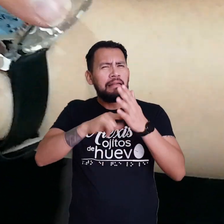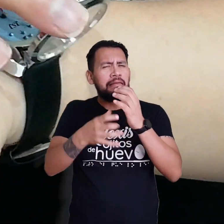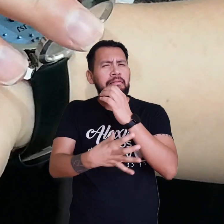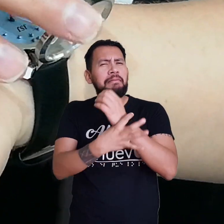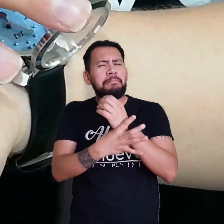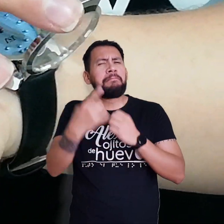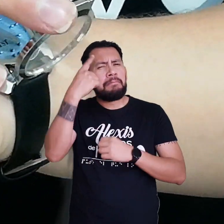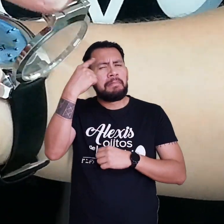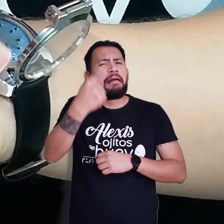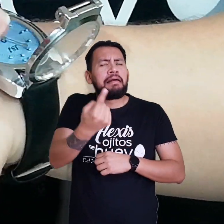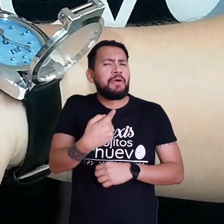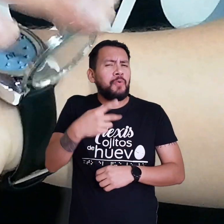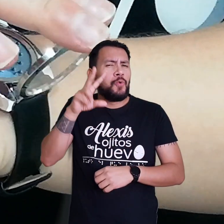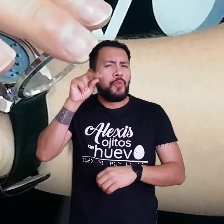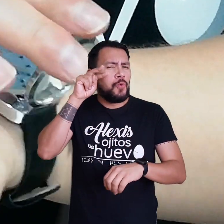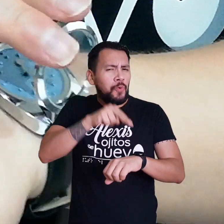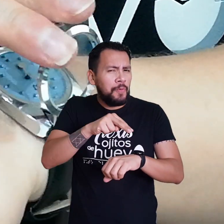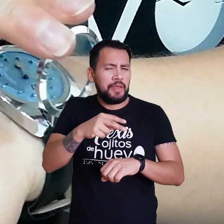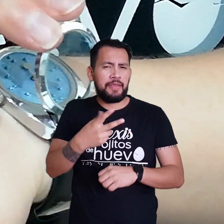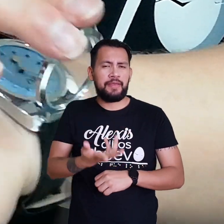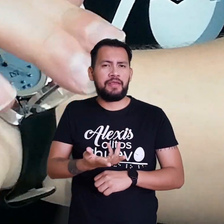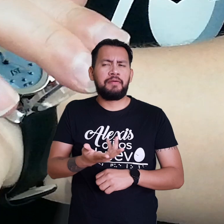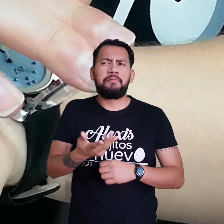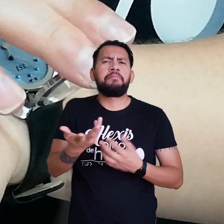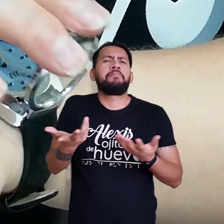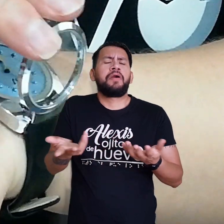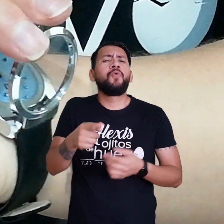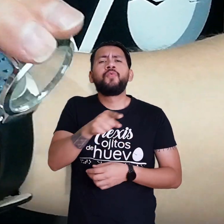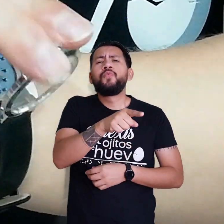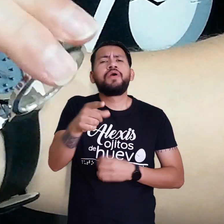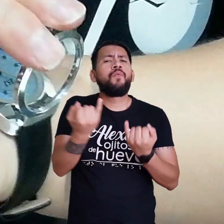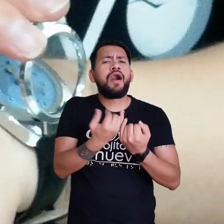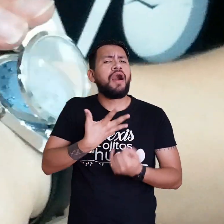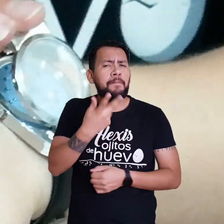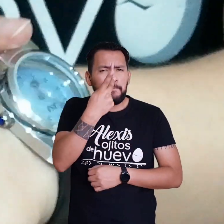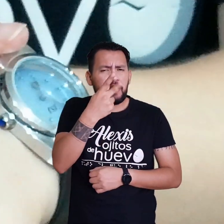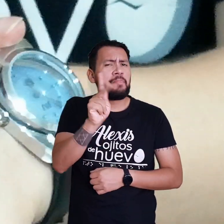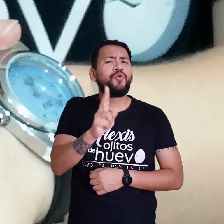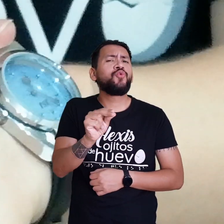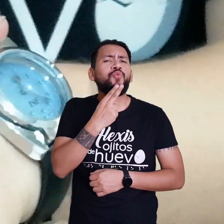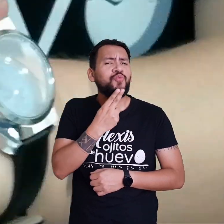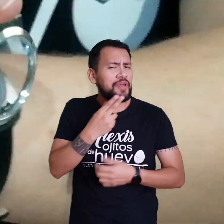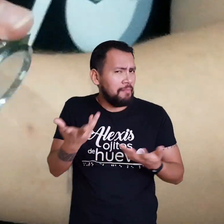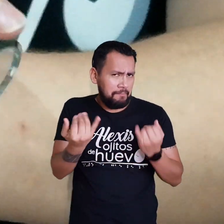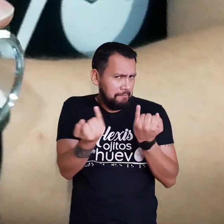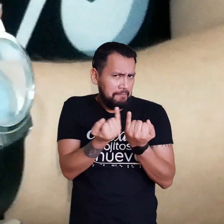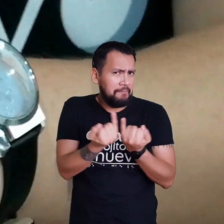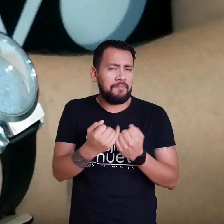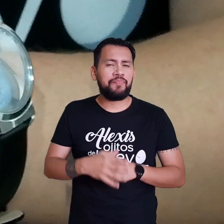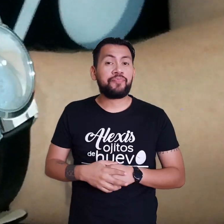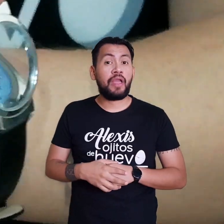Así Como ustedes se abren Y se cierran Cada vez que ven mis videos Me imagino que así se les pone